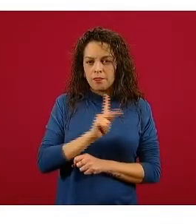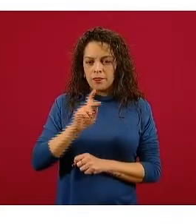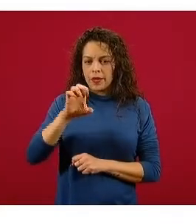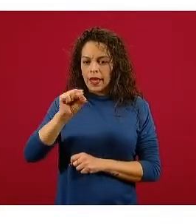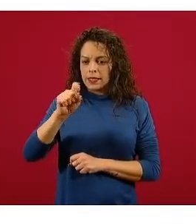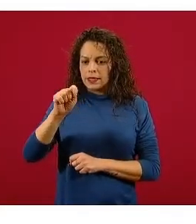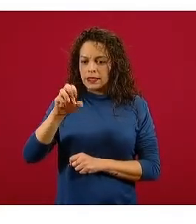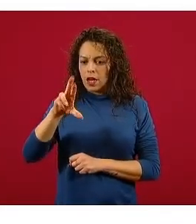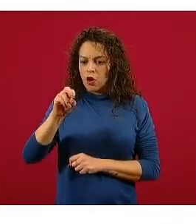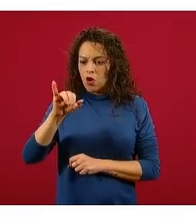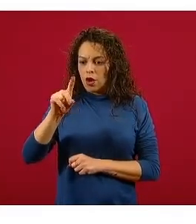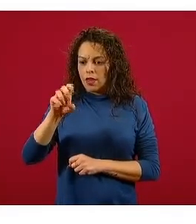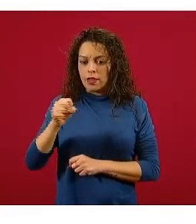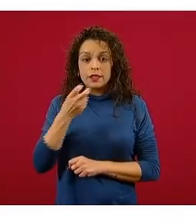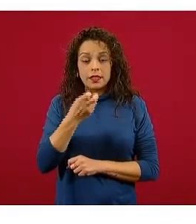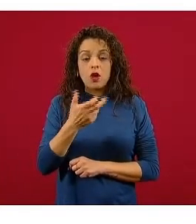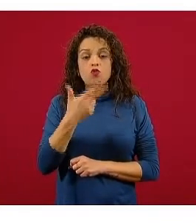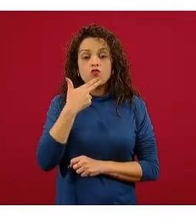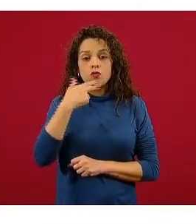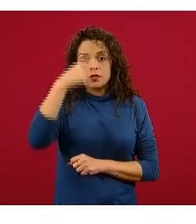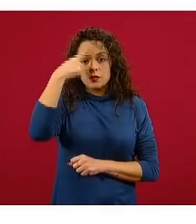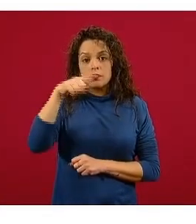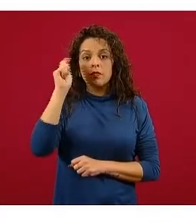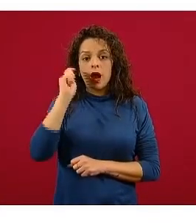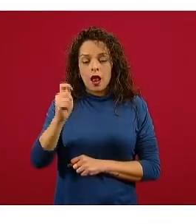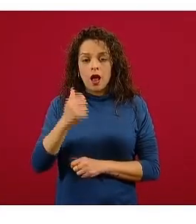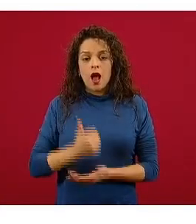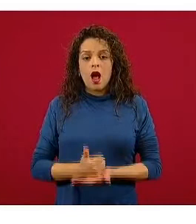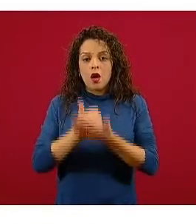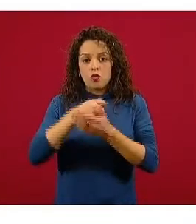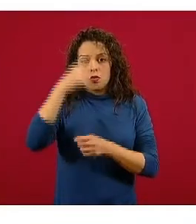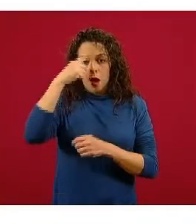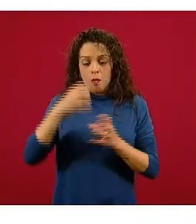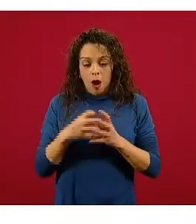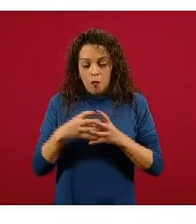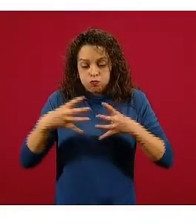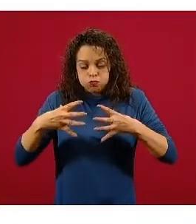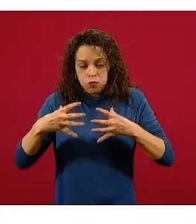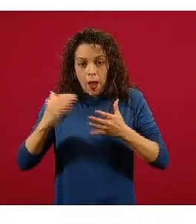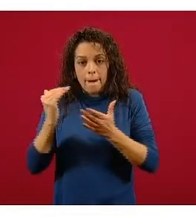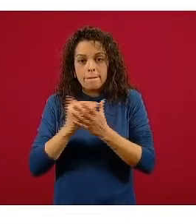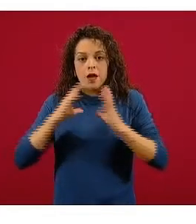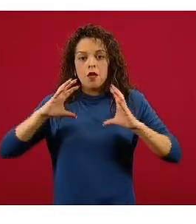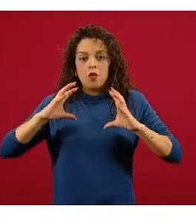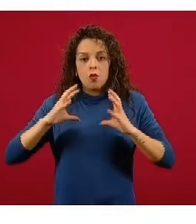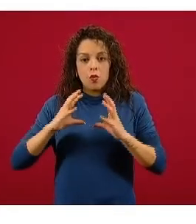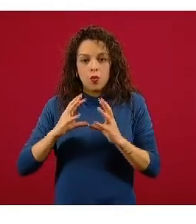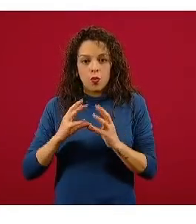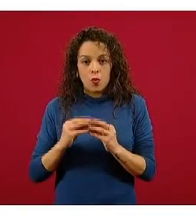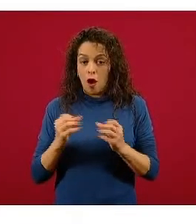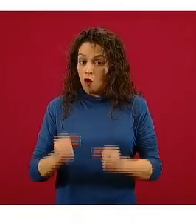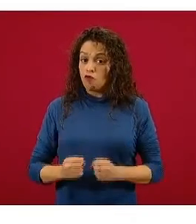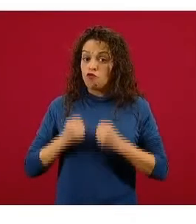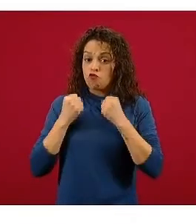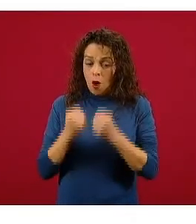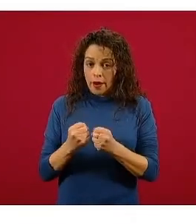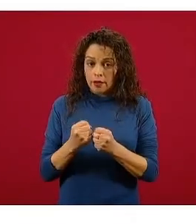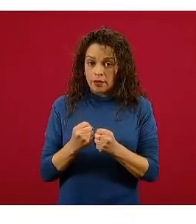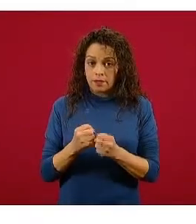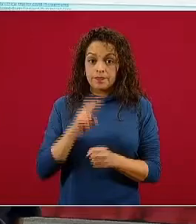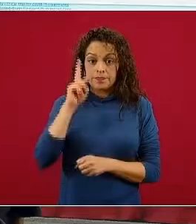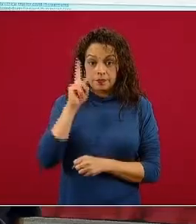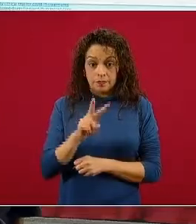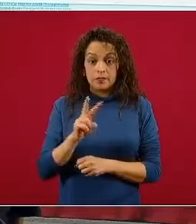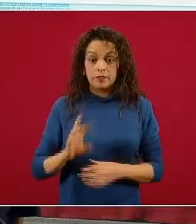medicamento se utiliza como un antiinflamatorio muy potente, tiene múltiples indicaciones terapéuticas en la medicina contemporánea,